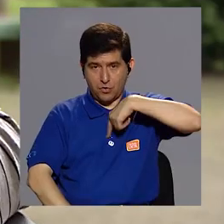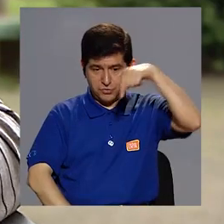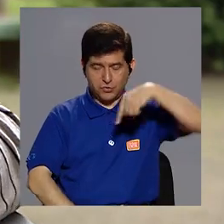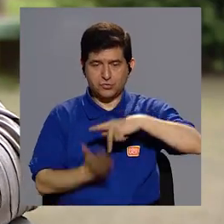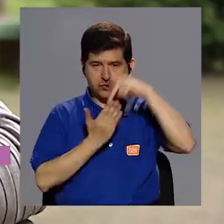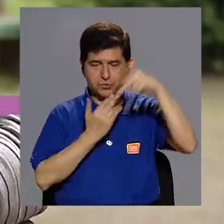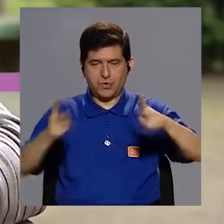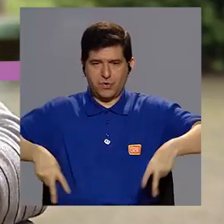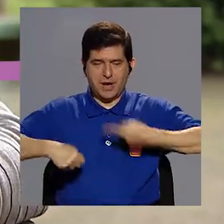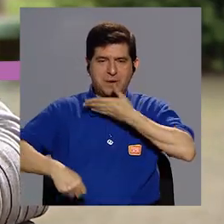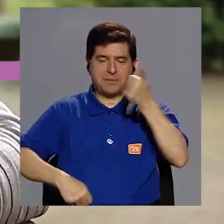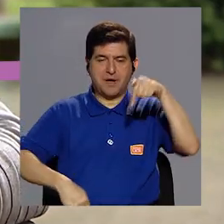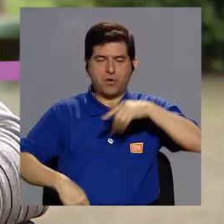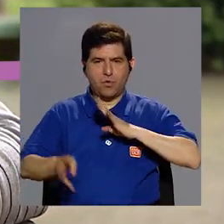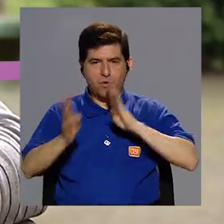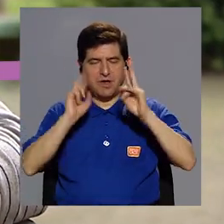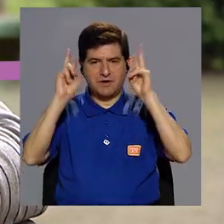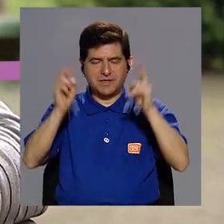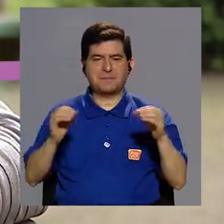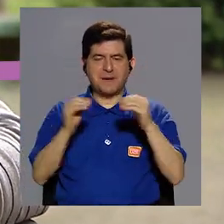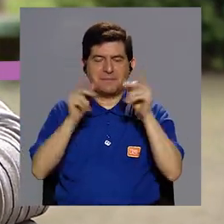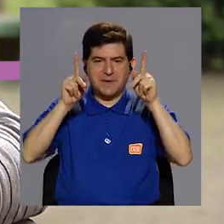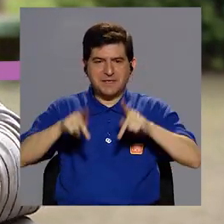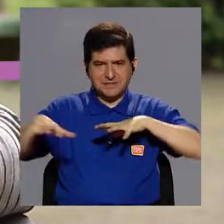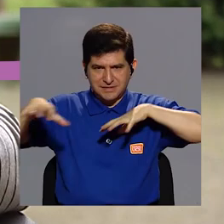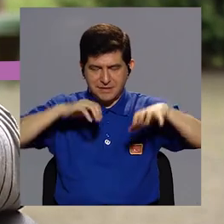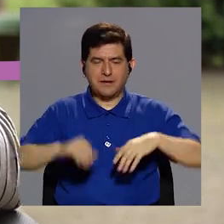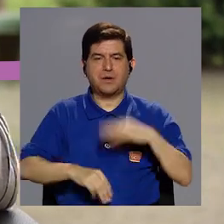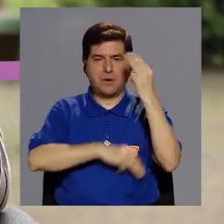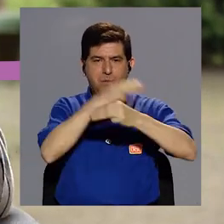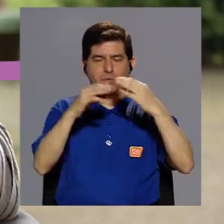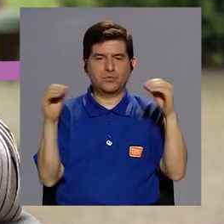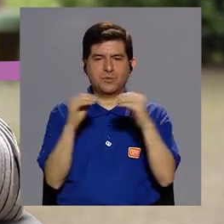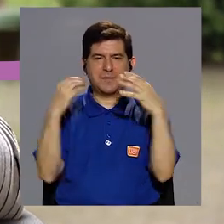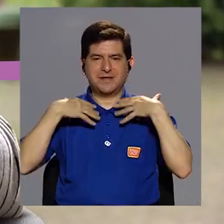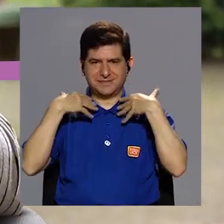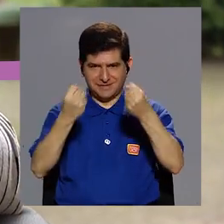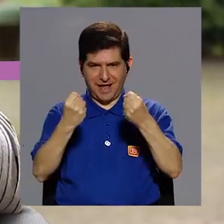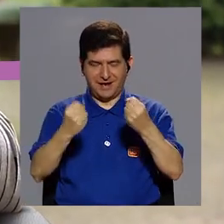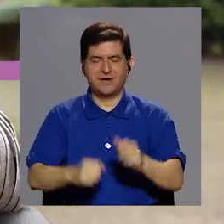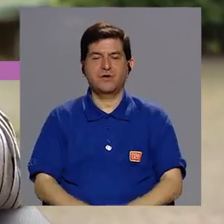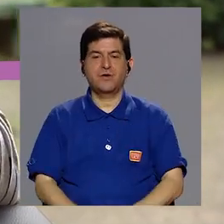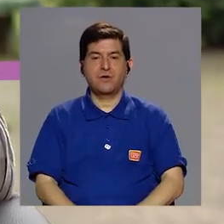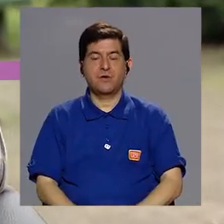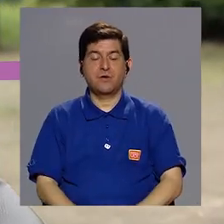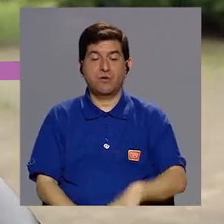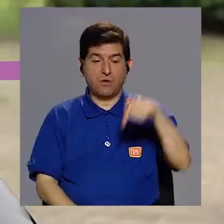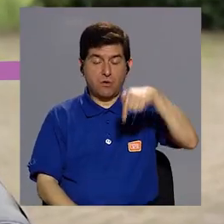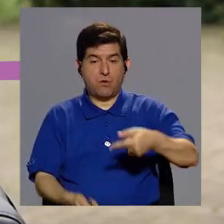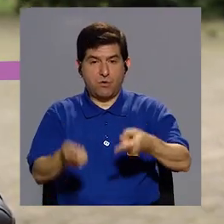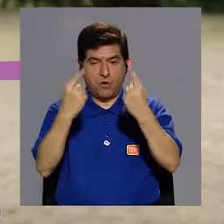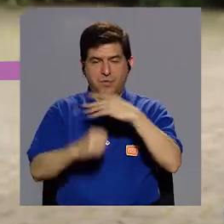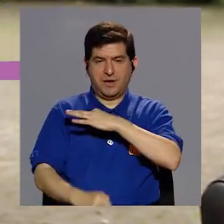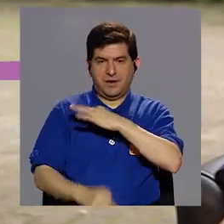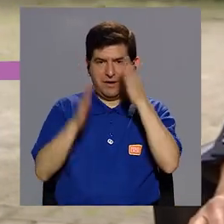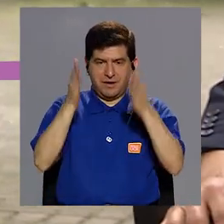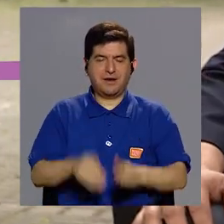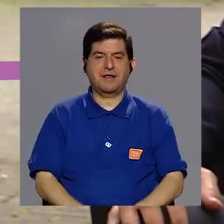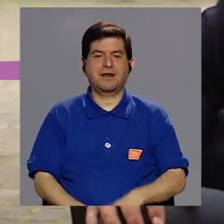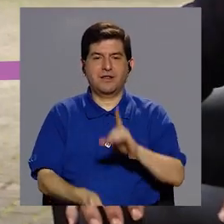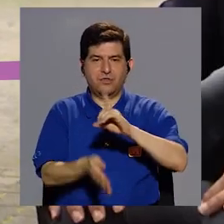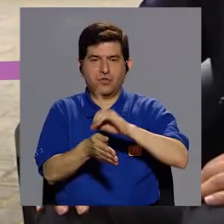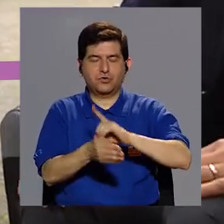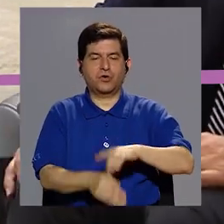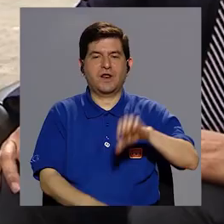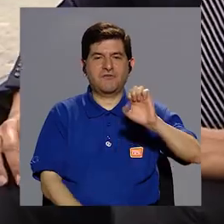Somos Vivir Mejor el día de hoy conversando acerca del tema Más personas activas para un mundo más sano. Para lo cual contamos con la presencia de nuestro